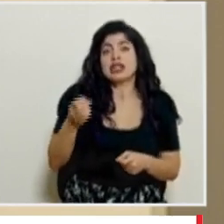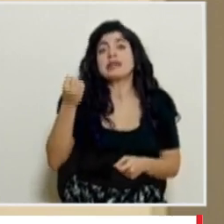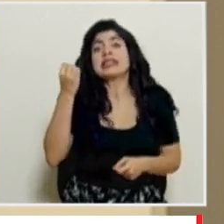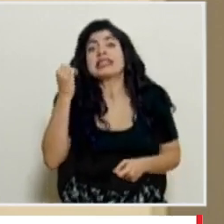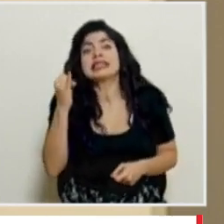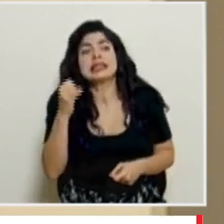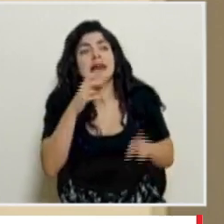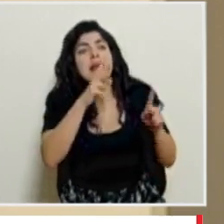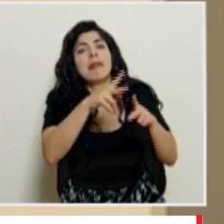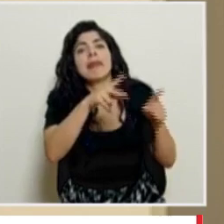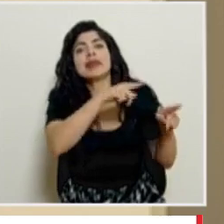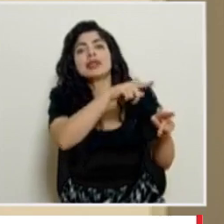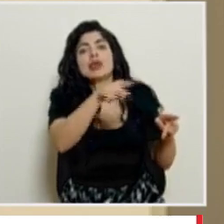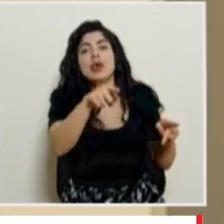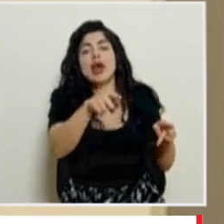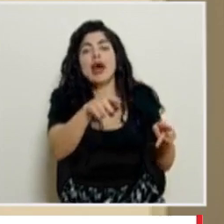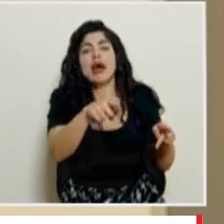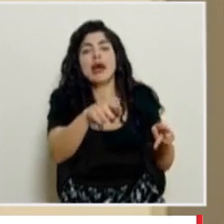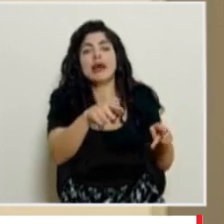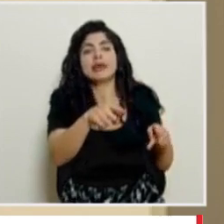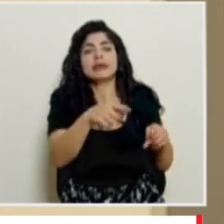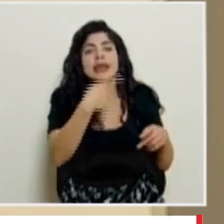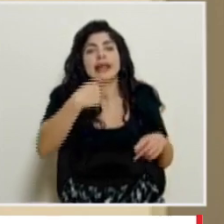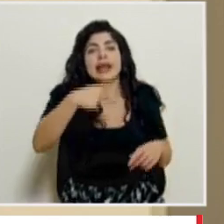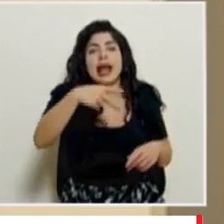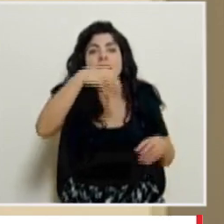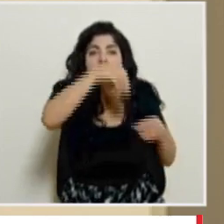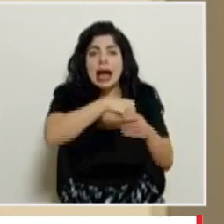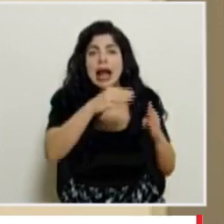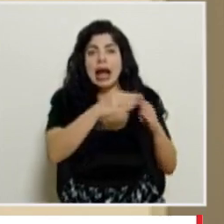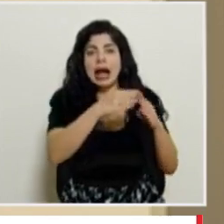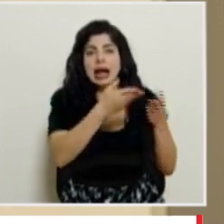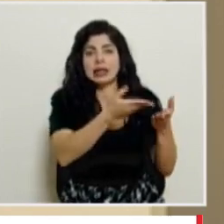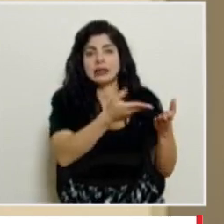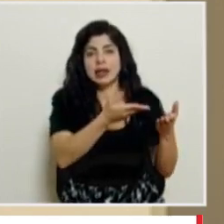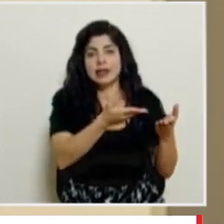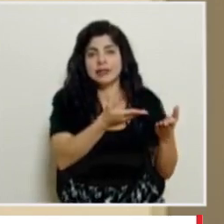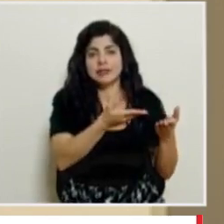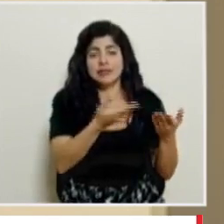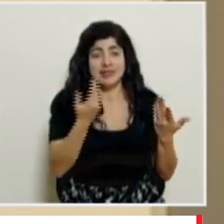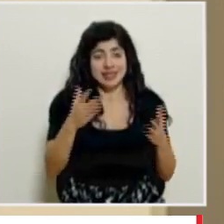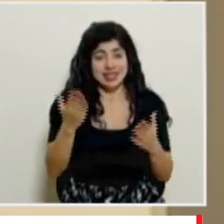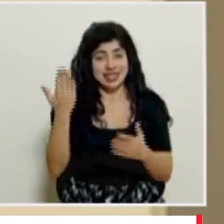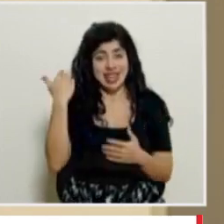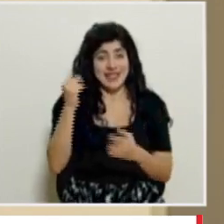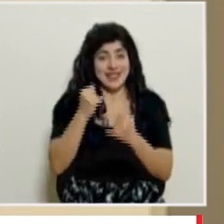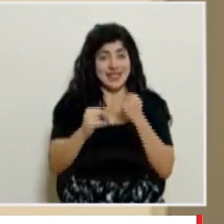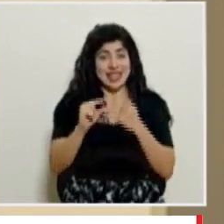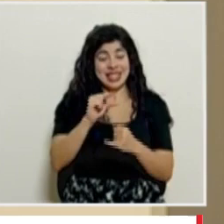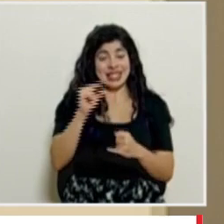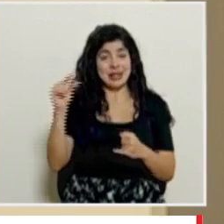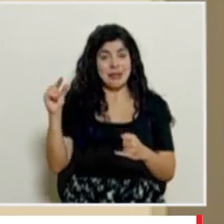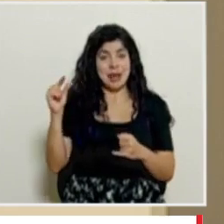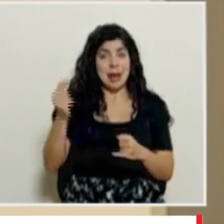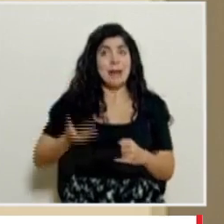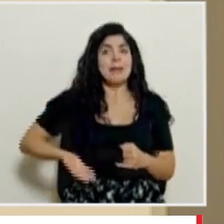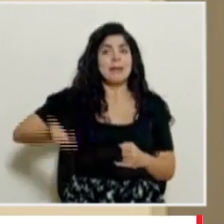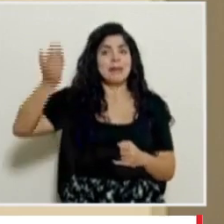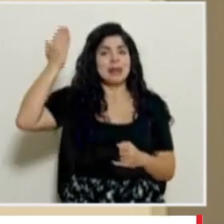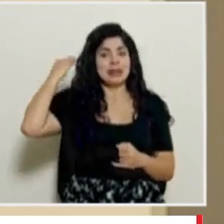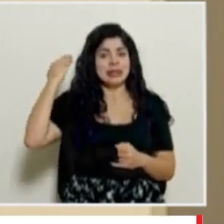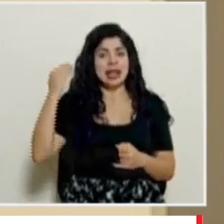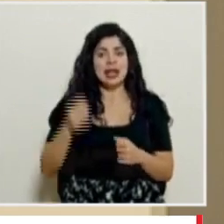haciendo que el riesgo nazca en nuestras casas. compartíamos el fin de semana anterior